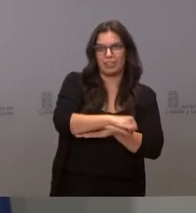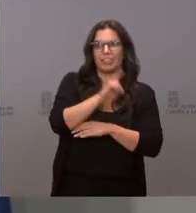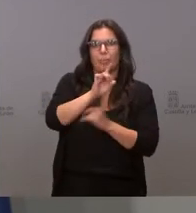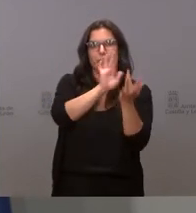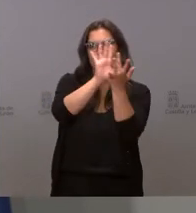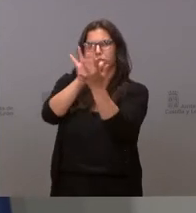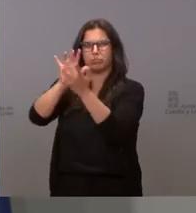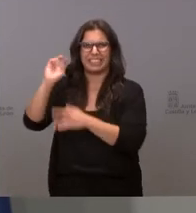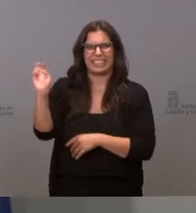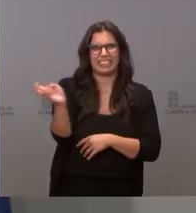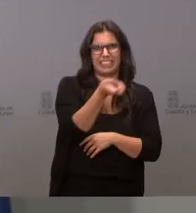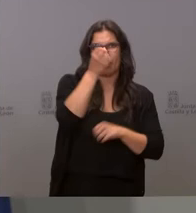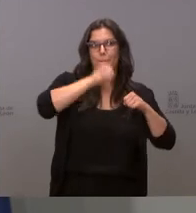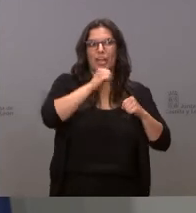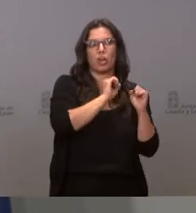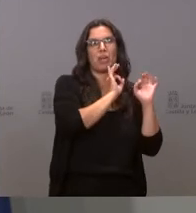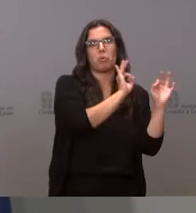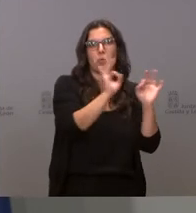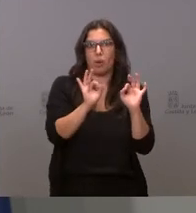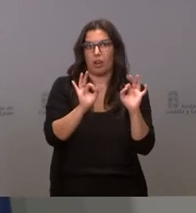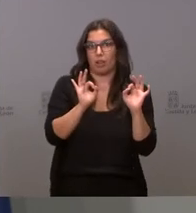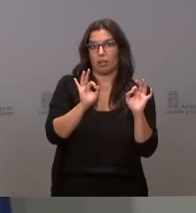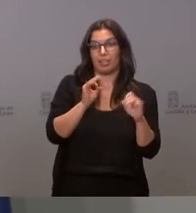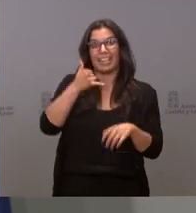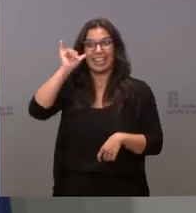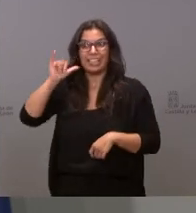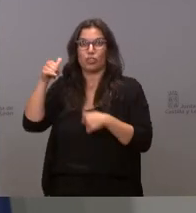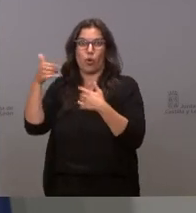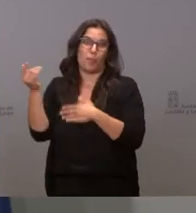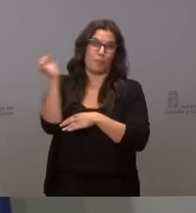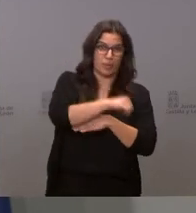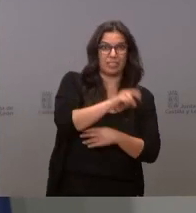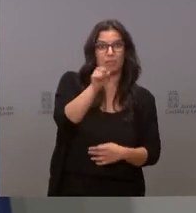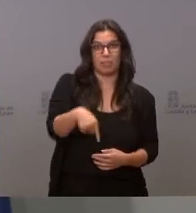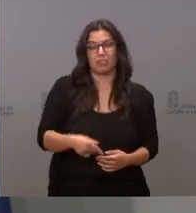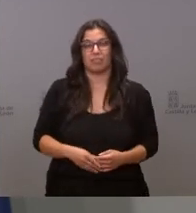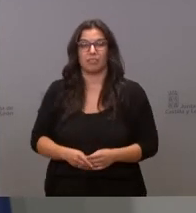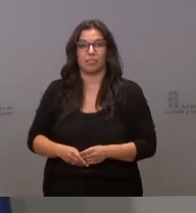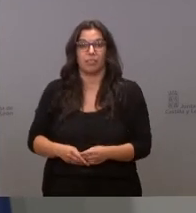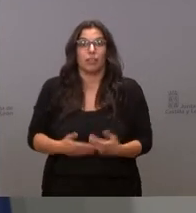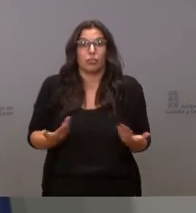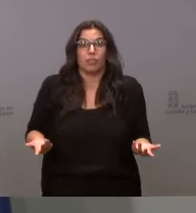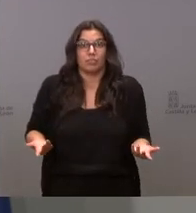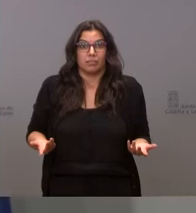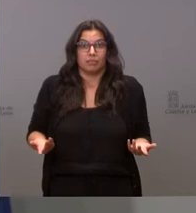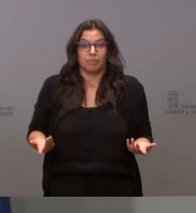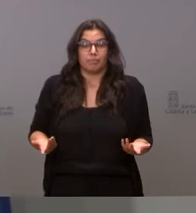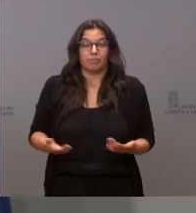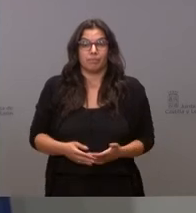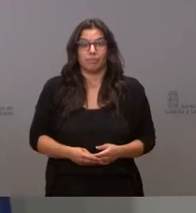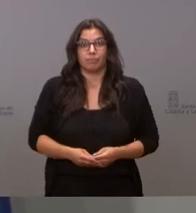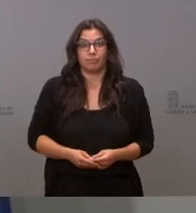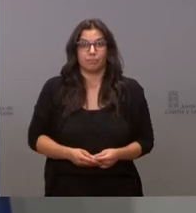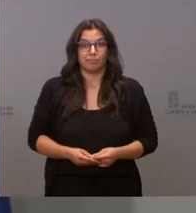que los mayores muchos más contactos de riesgo que los mayores y lo que ocurre es